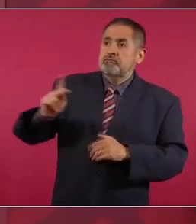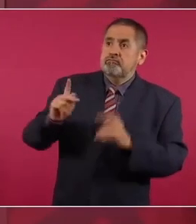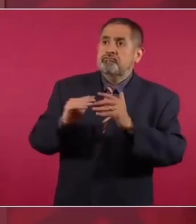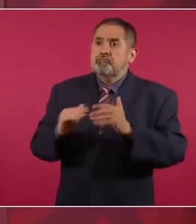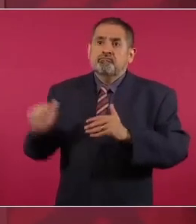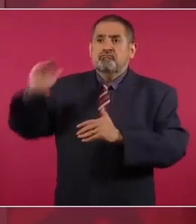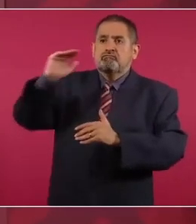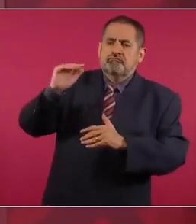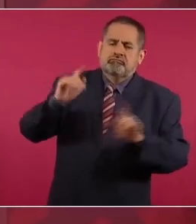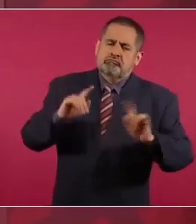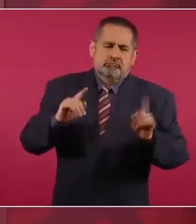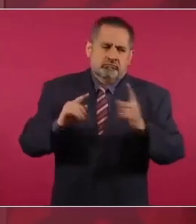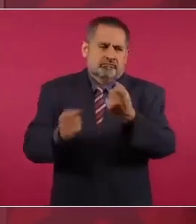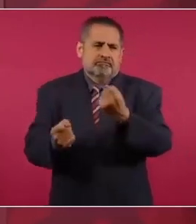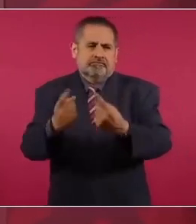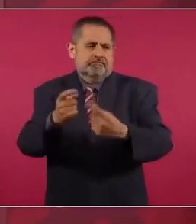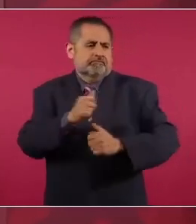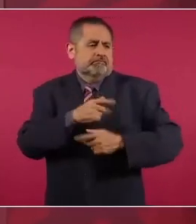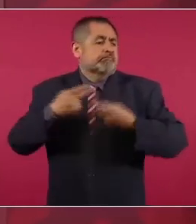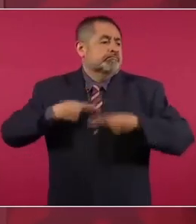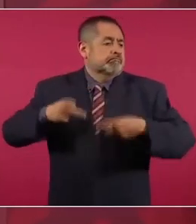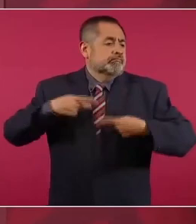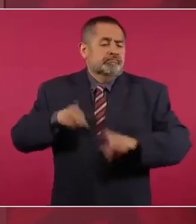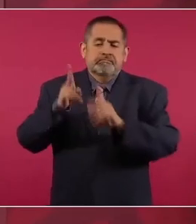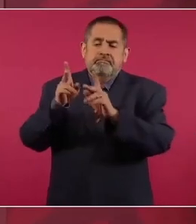la institución son elementos